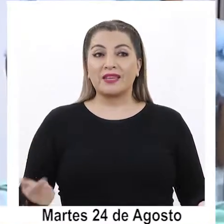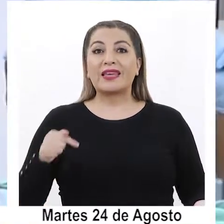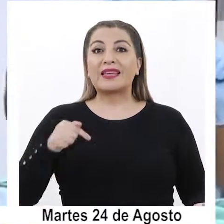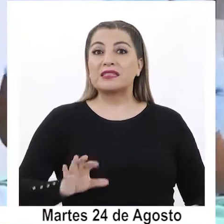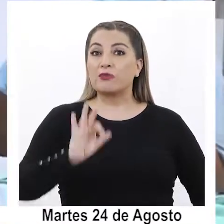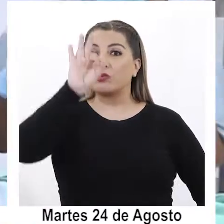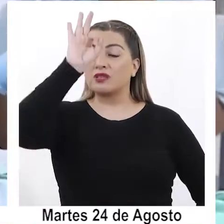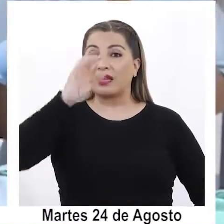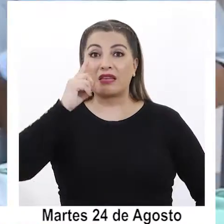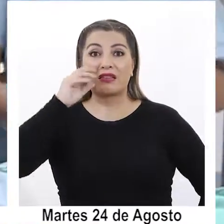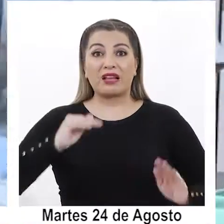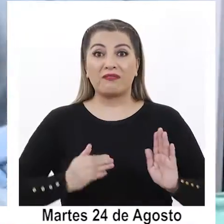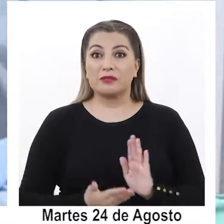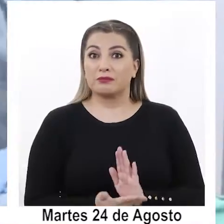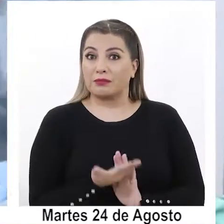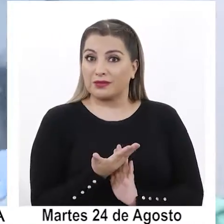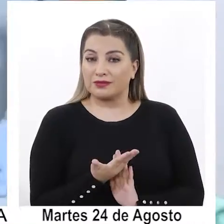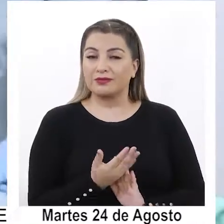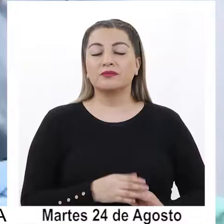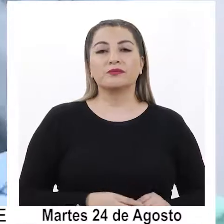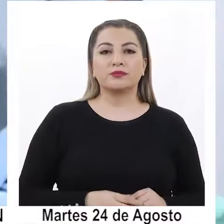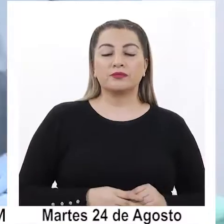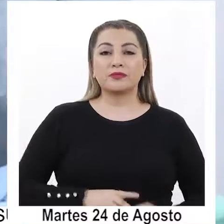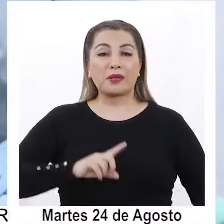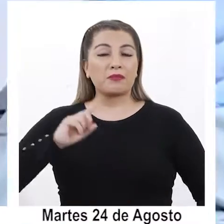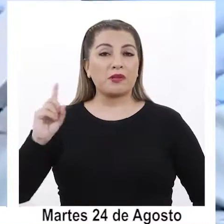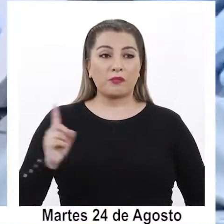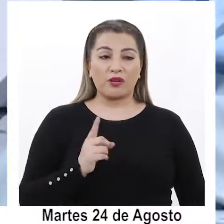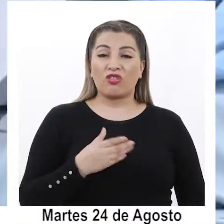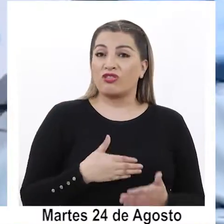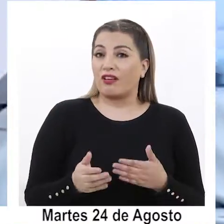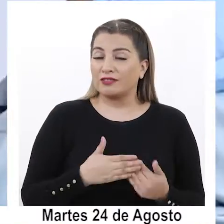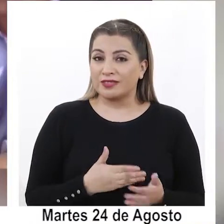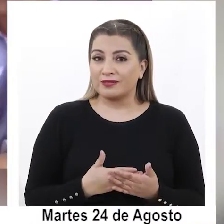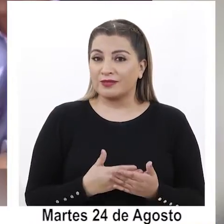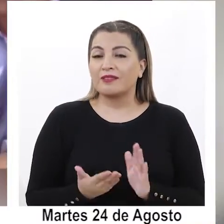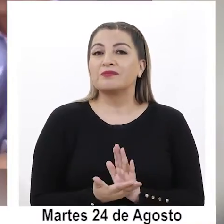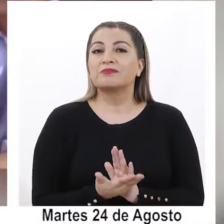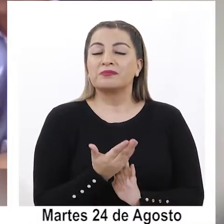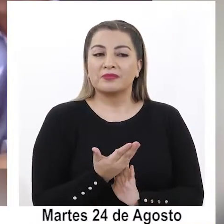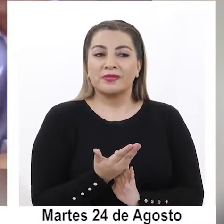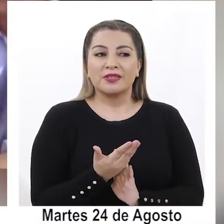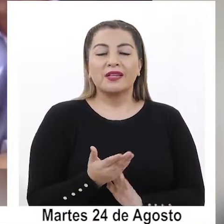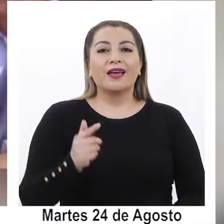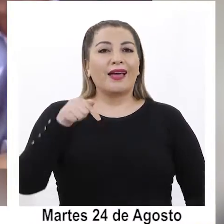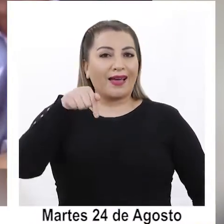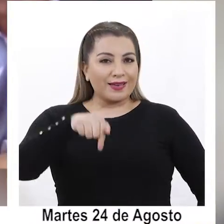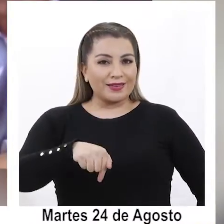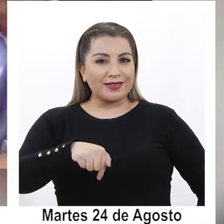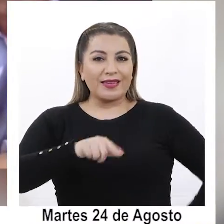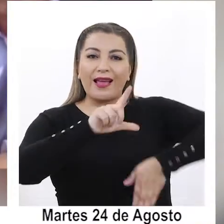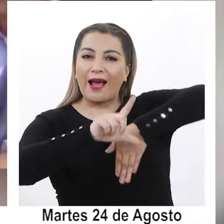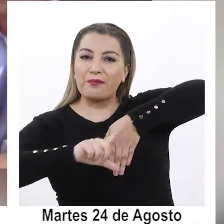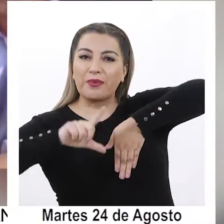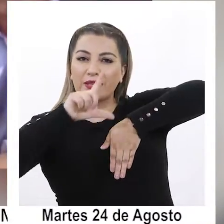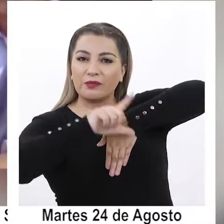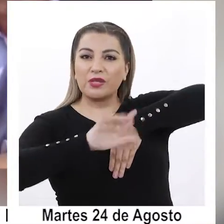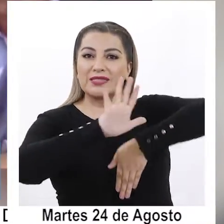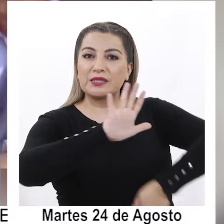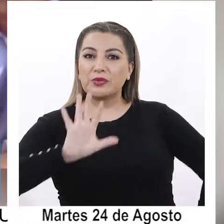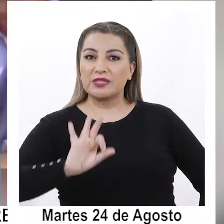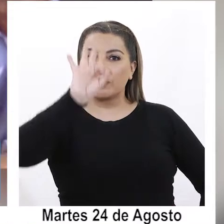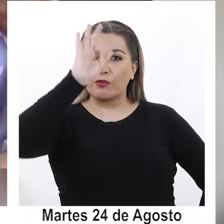ese número podría ser mayor. Principalmente, ¿dónde va a aumentar? Va a aumentar acá en nuestra América Latina en un